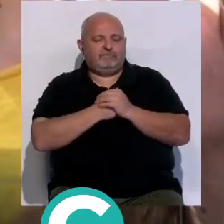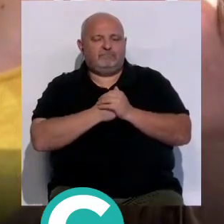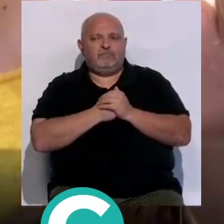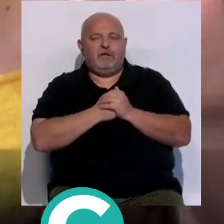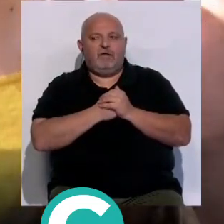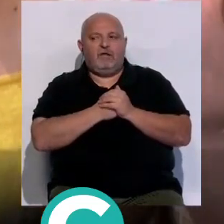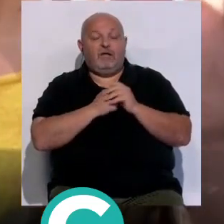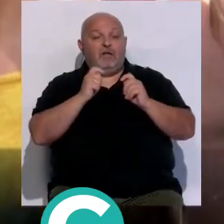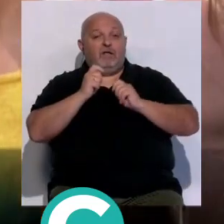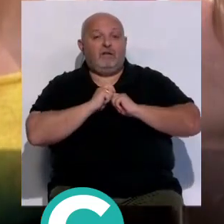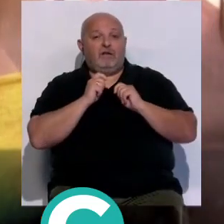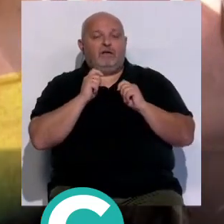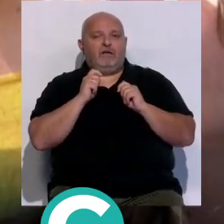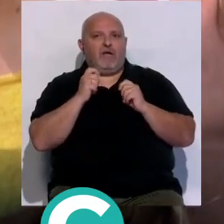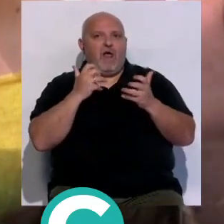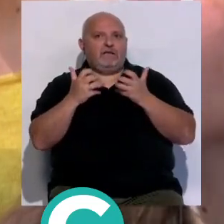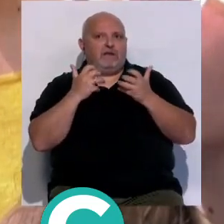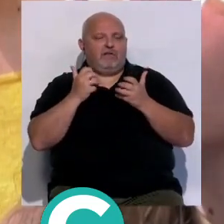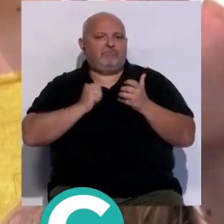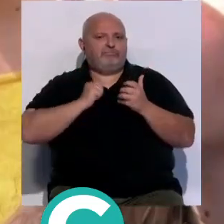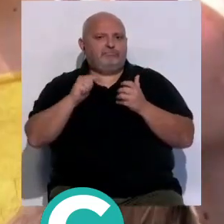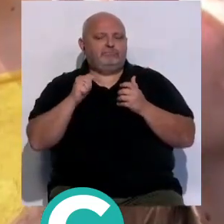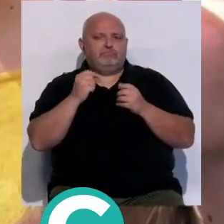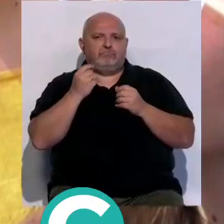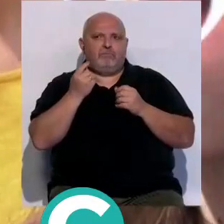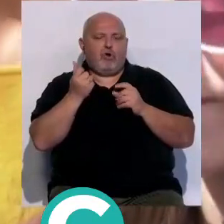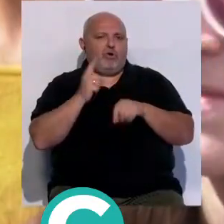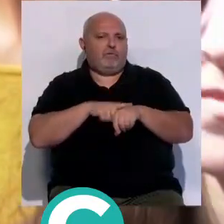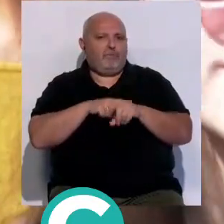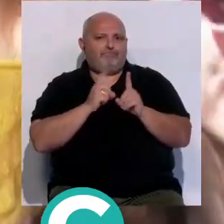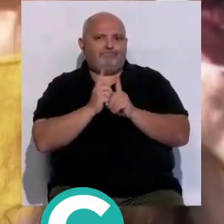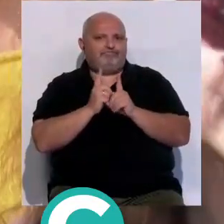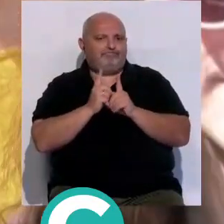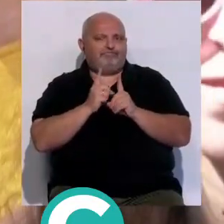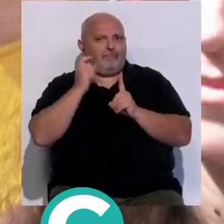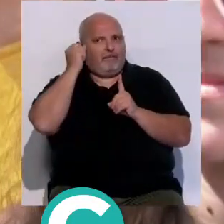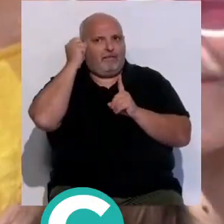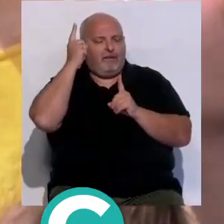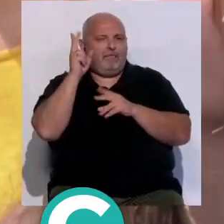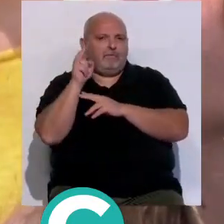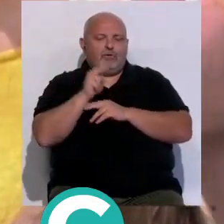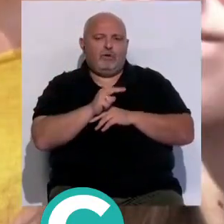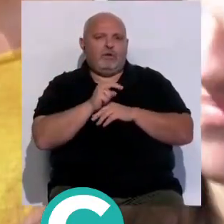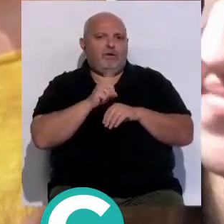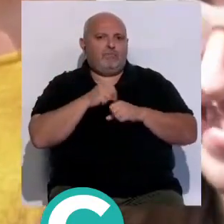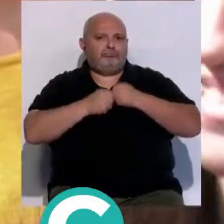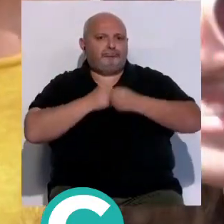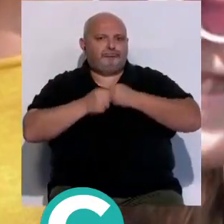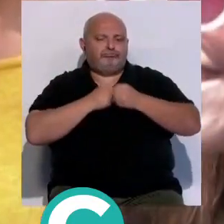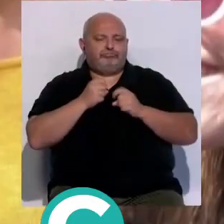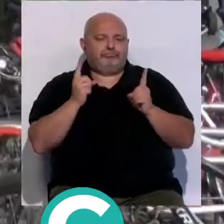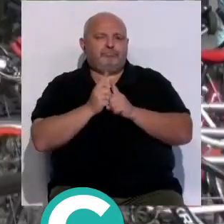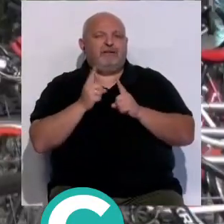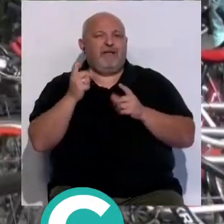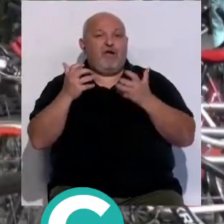cuando nos dieron la residencia artística teníamos muy poco espacio de tiempo y tuve que pintarlas en muy poco